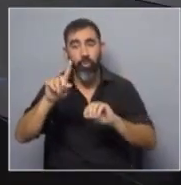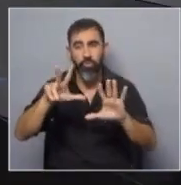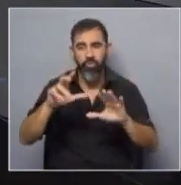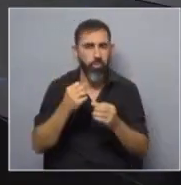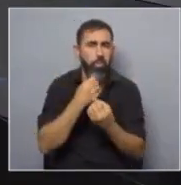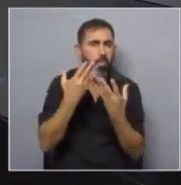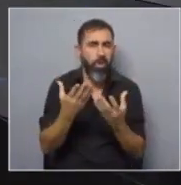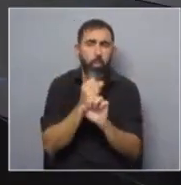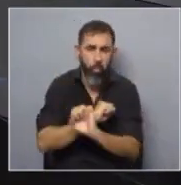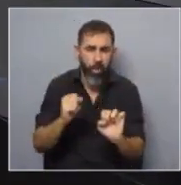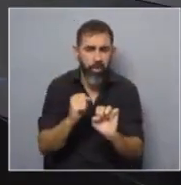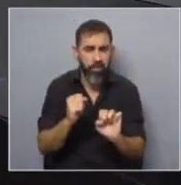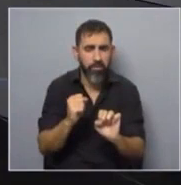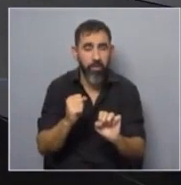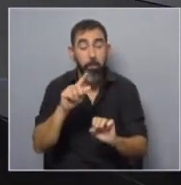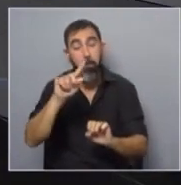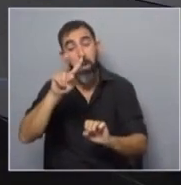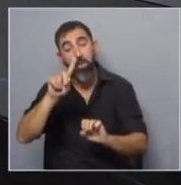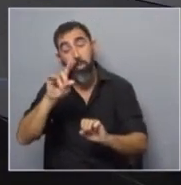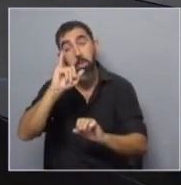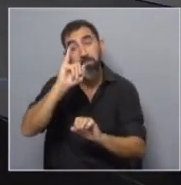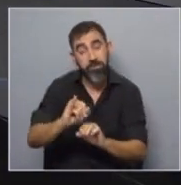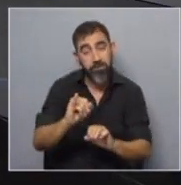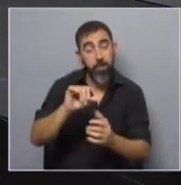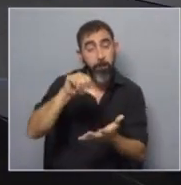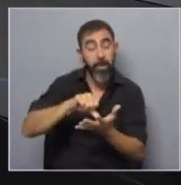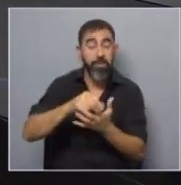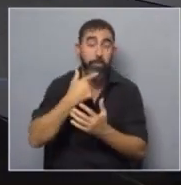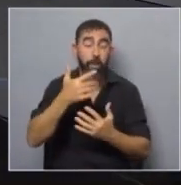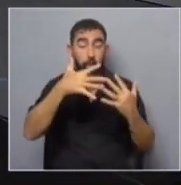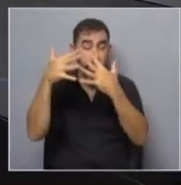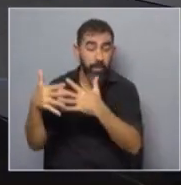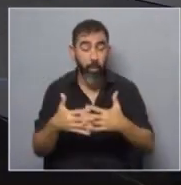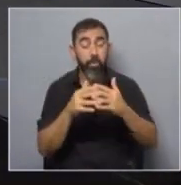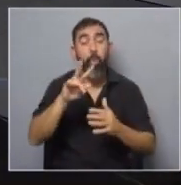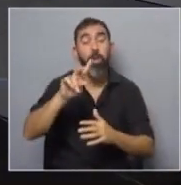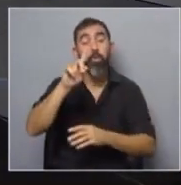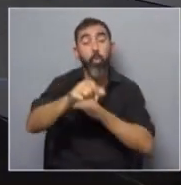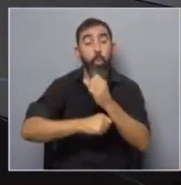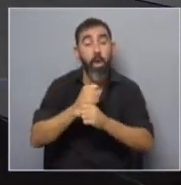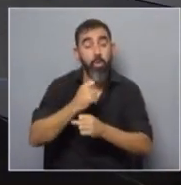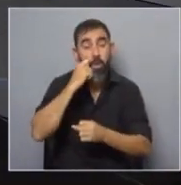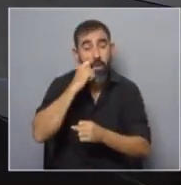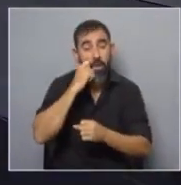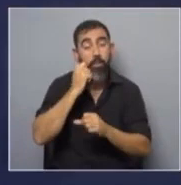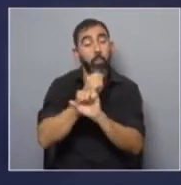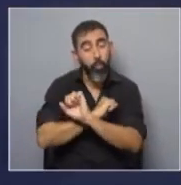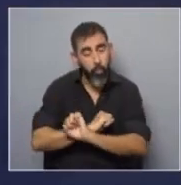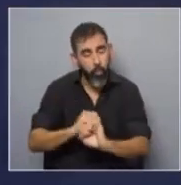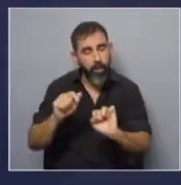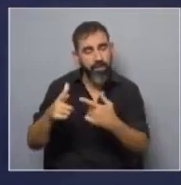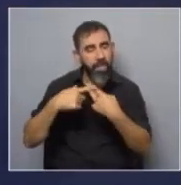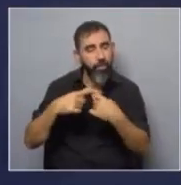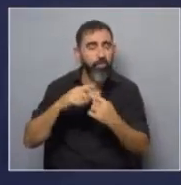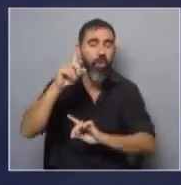fundamento, al menos neurocientífico, 21 sí. Hay países como Estados Unidos que la tienen 21. Bueno, yo entiendo que esa discusión puede ser a veces un poco